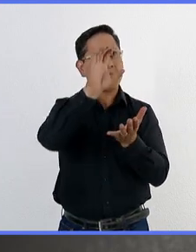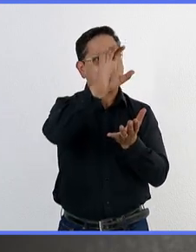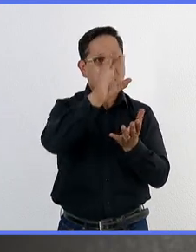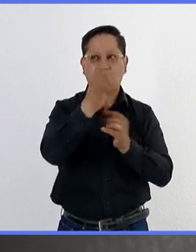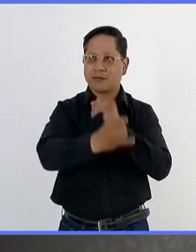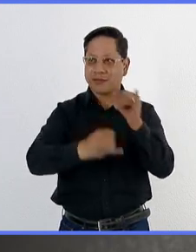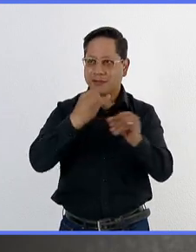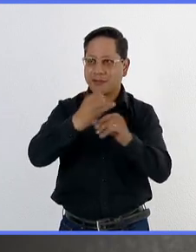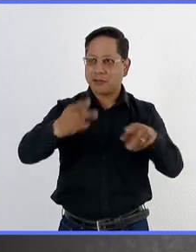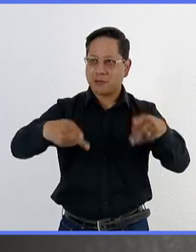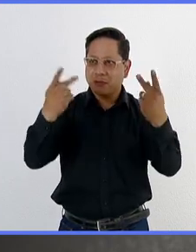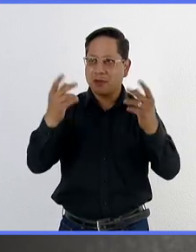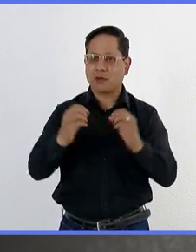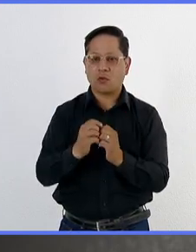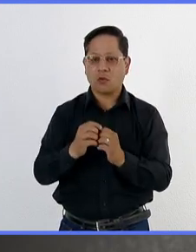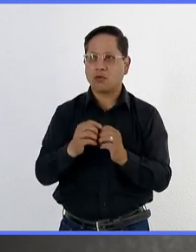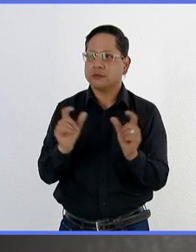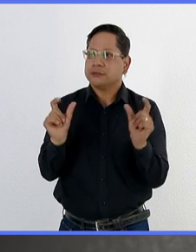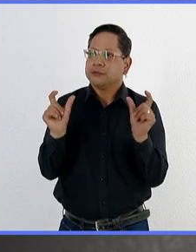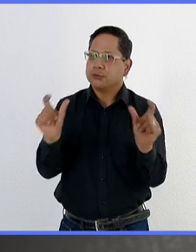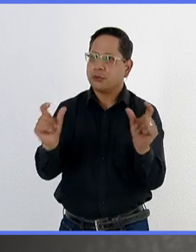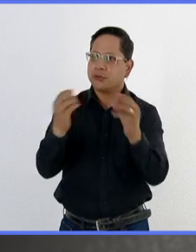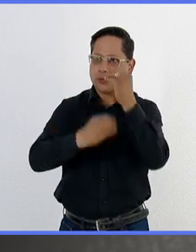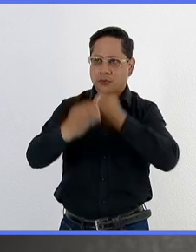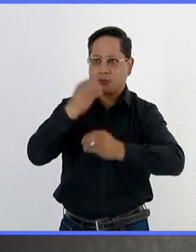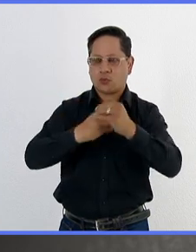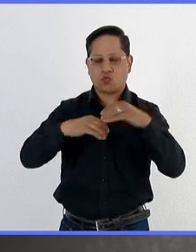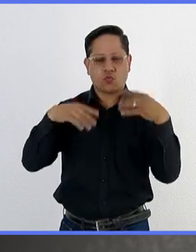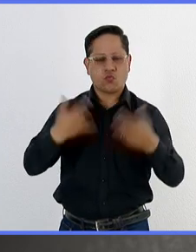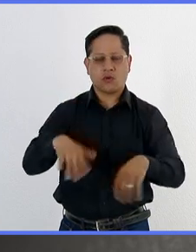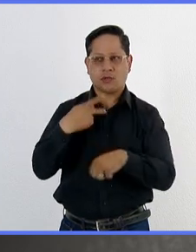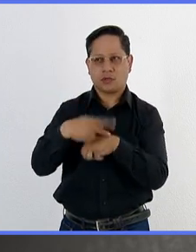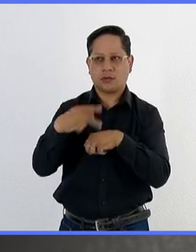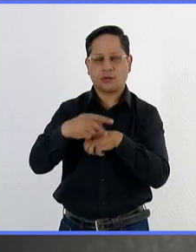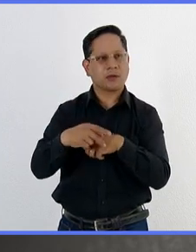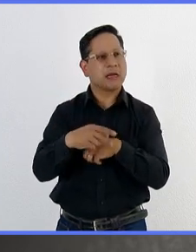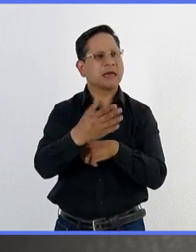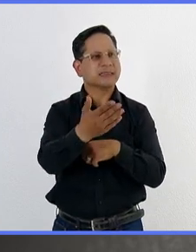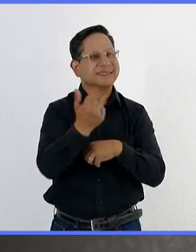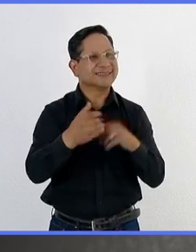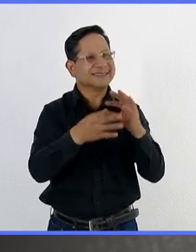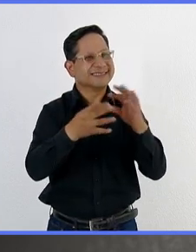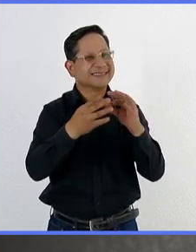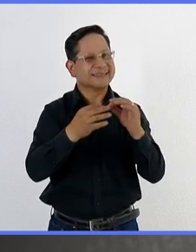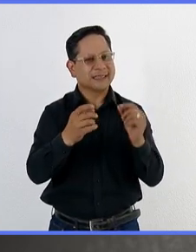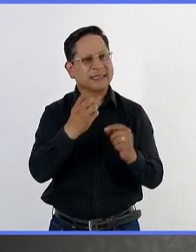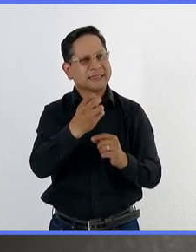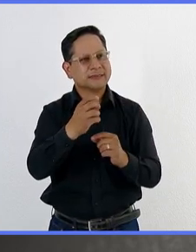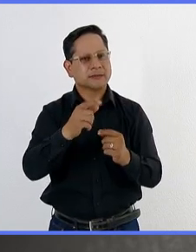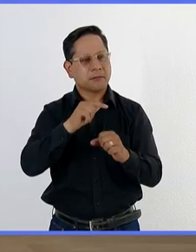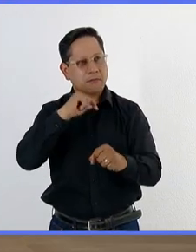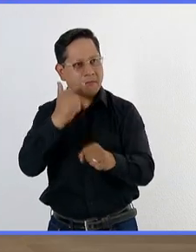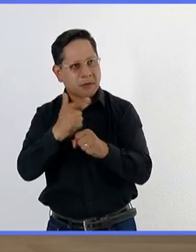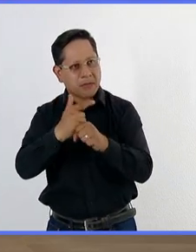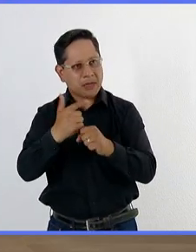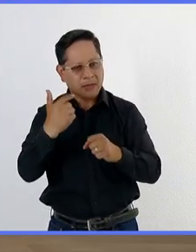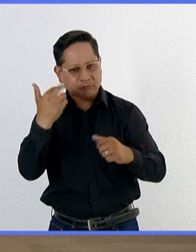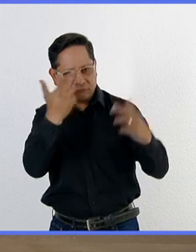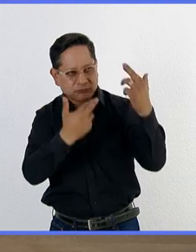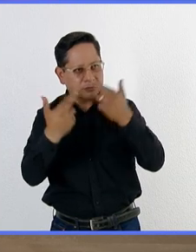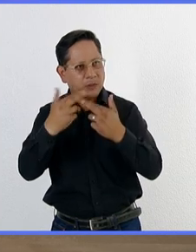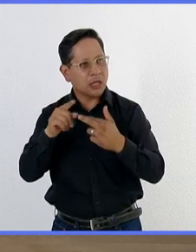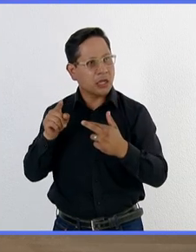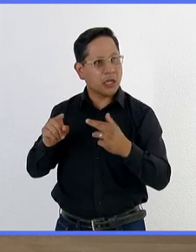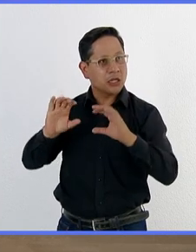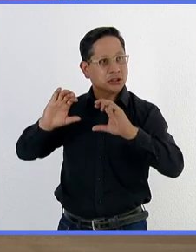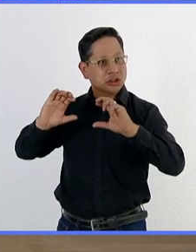La seguridad alimentaria, insisto, es un punto crítico. Cuéntanos de eso, para seguir con este proceso. Después de la detección se hacen estos estudios y en